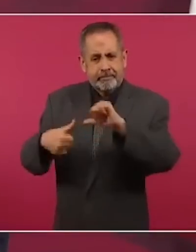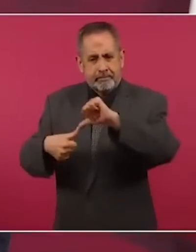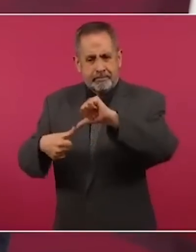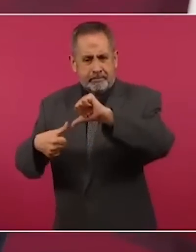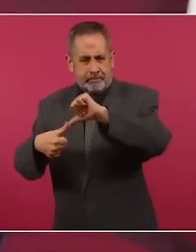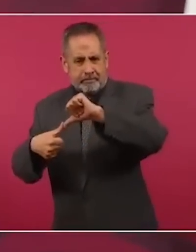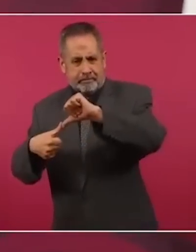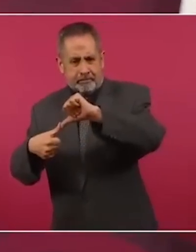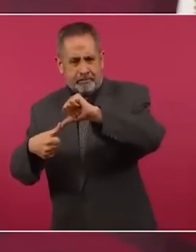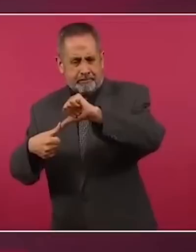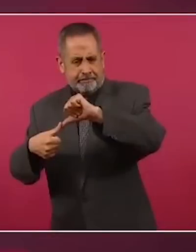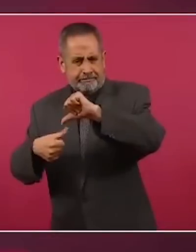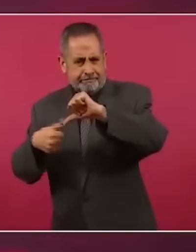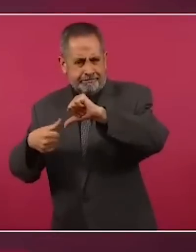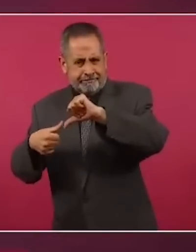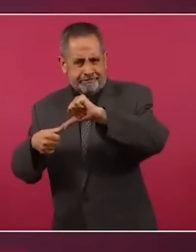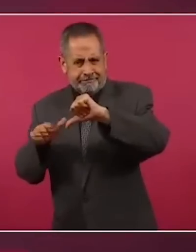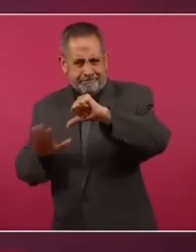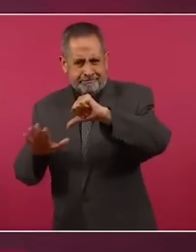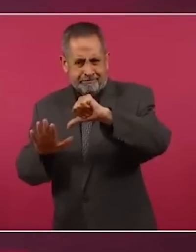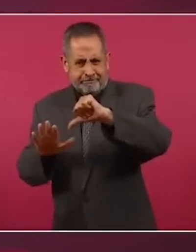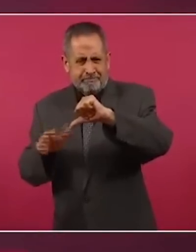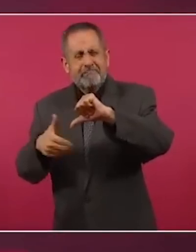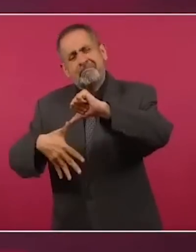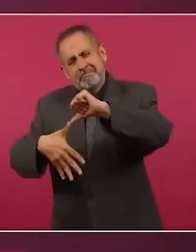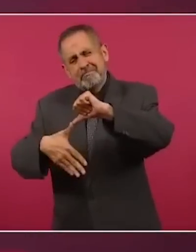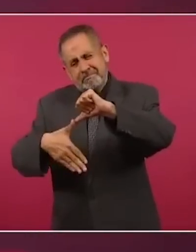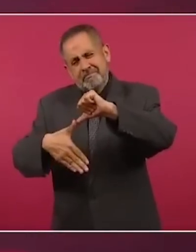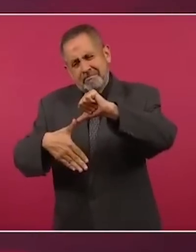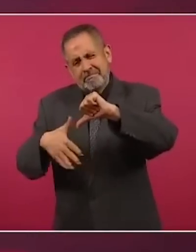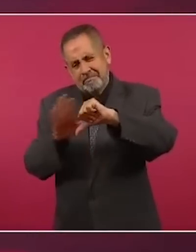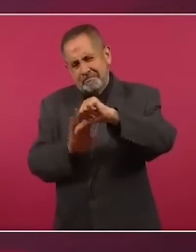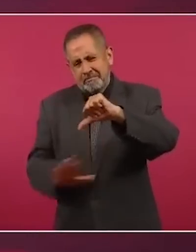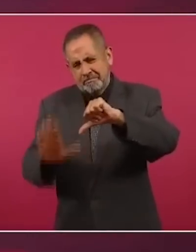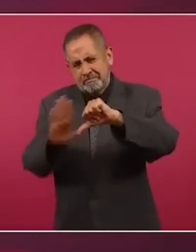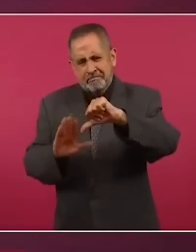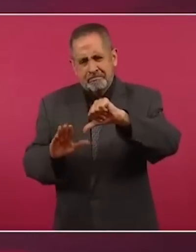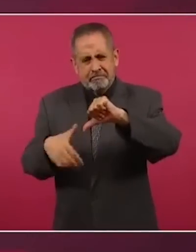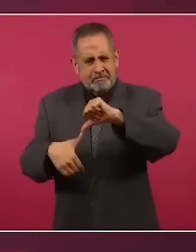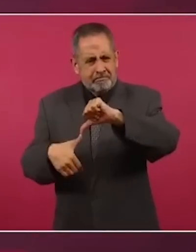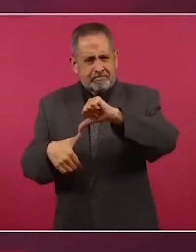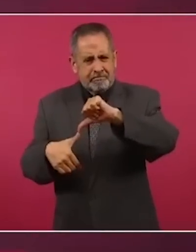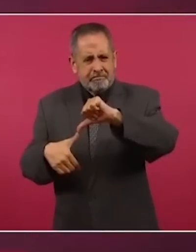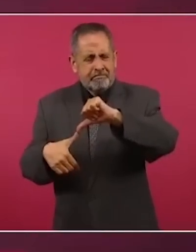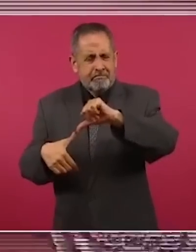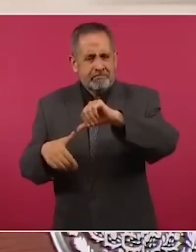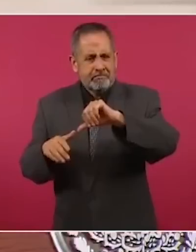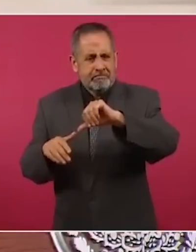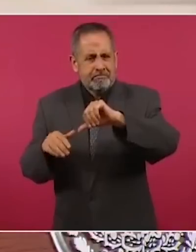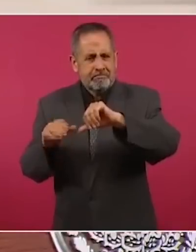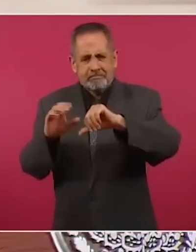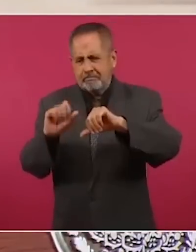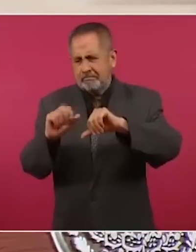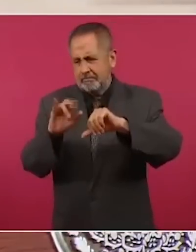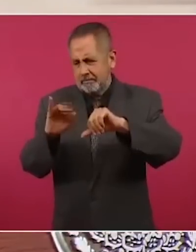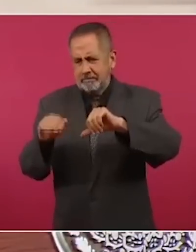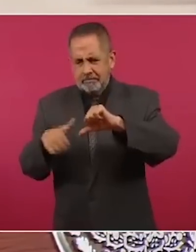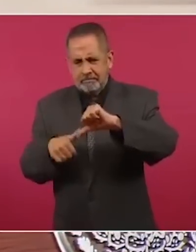de América Latina y del Caribe. Hay mucha pobreza,